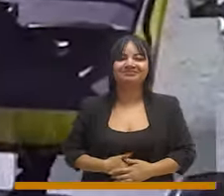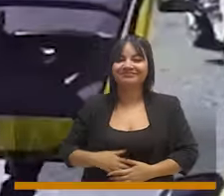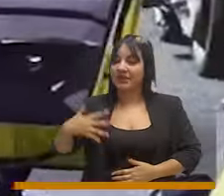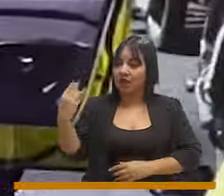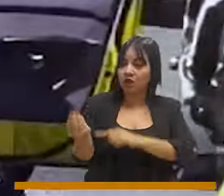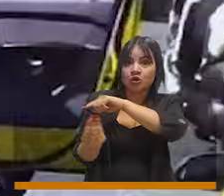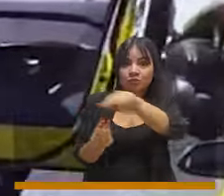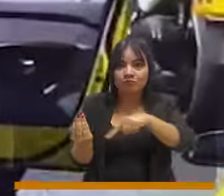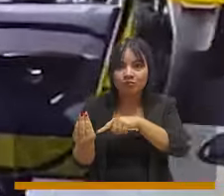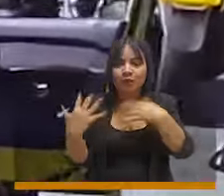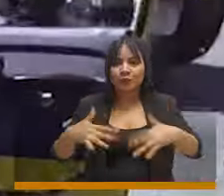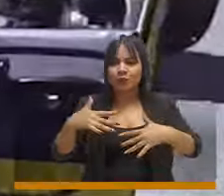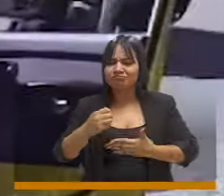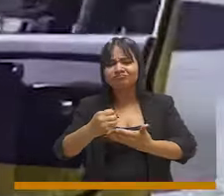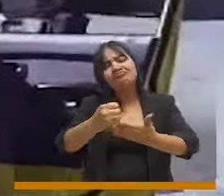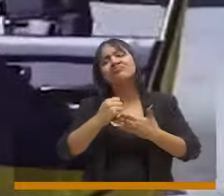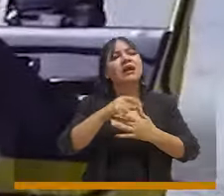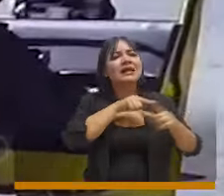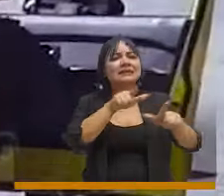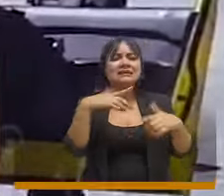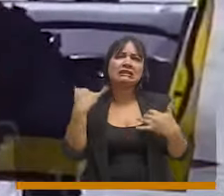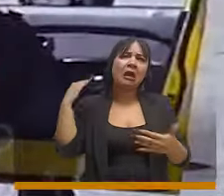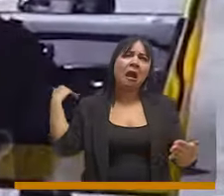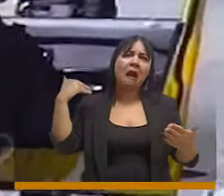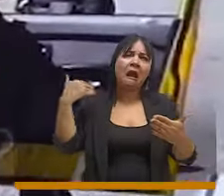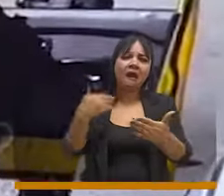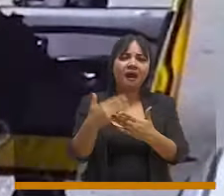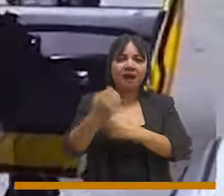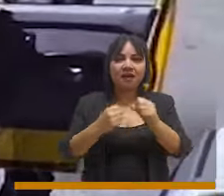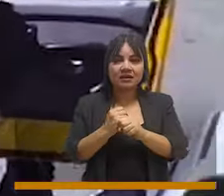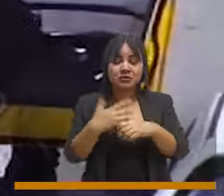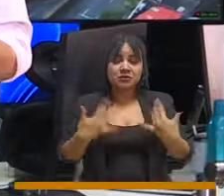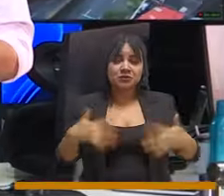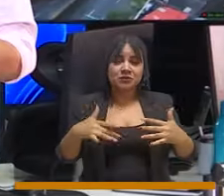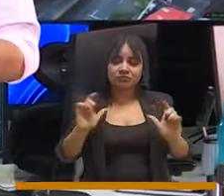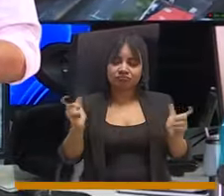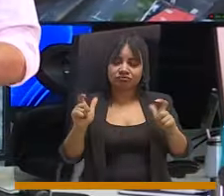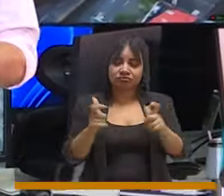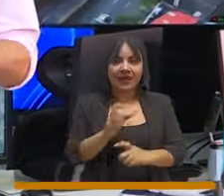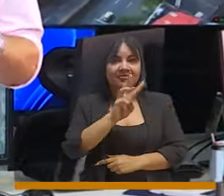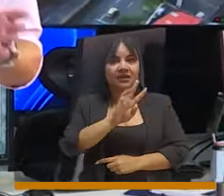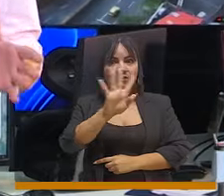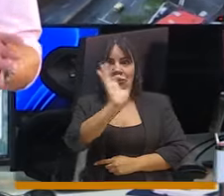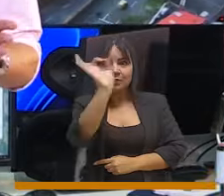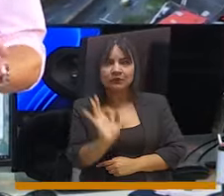Este equipo de reacción nos ha permitido bajar en lo que va corrido del año el atraco en casi un